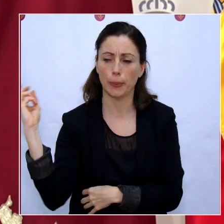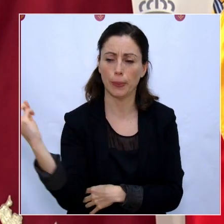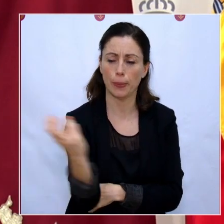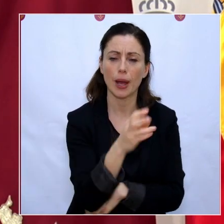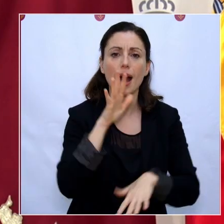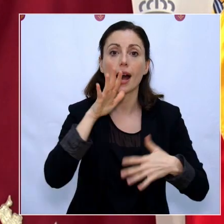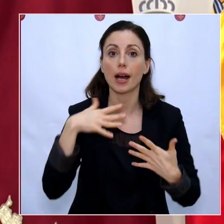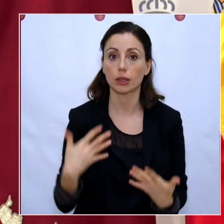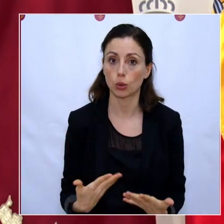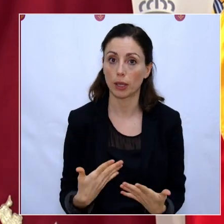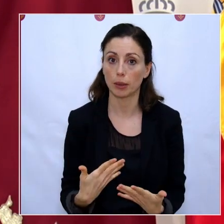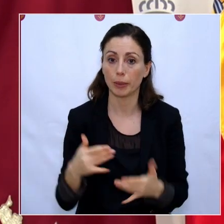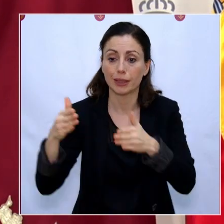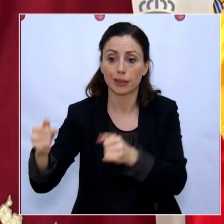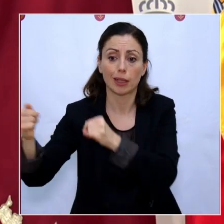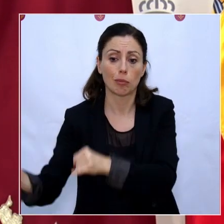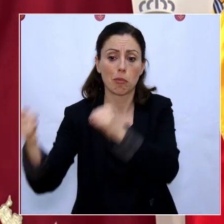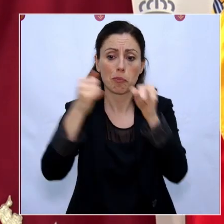hoy, aún no han llegado.